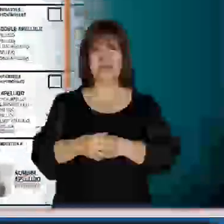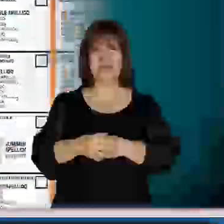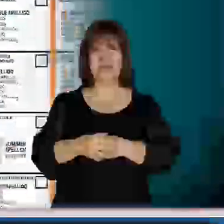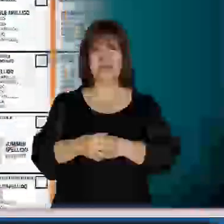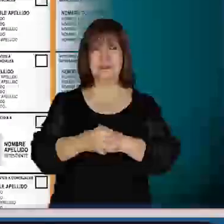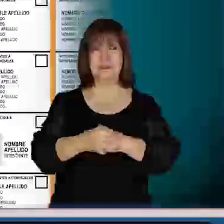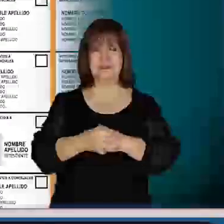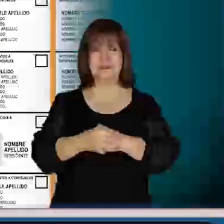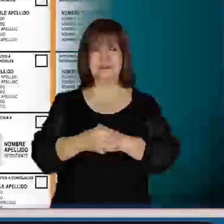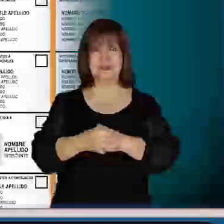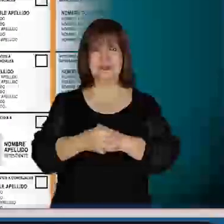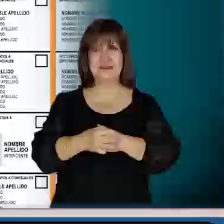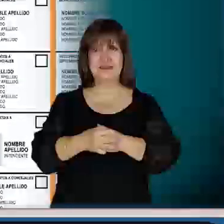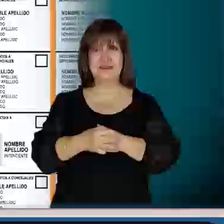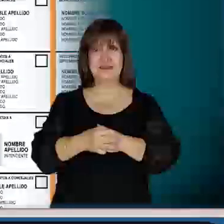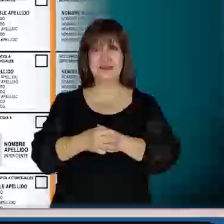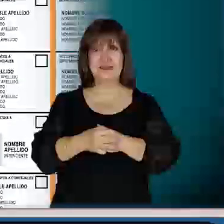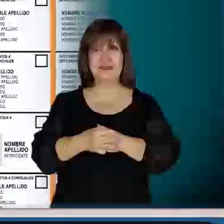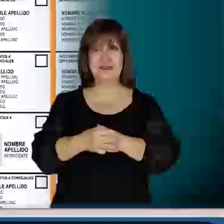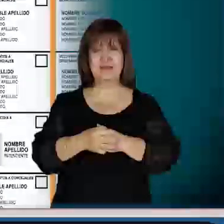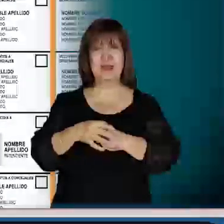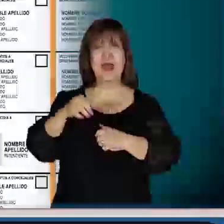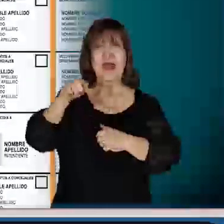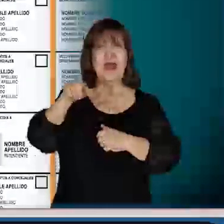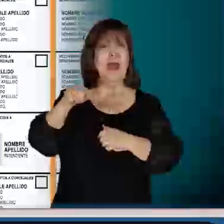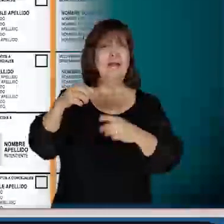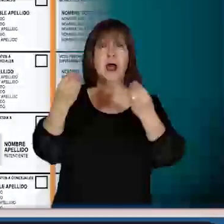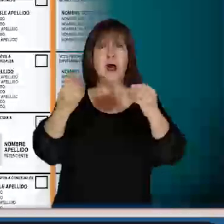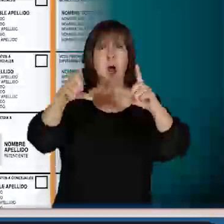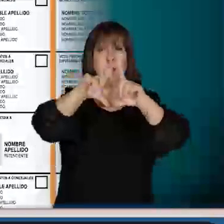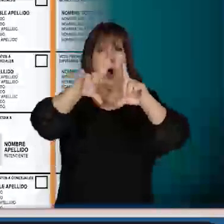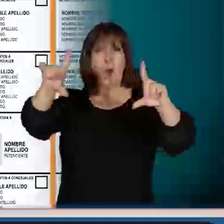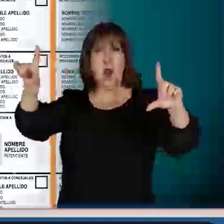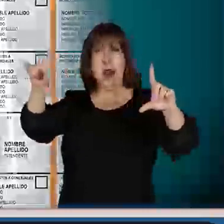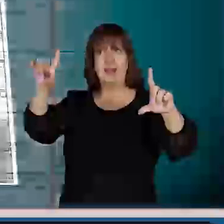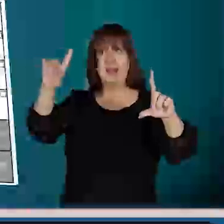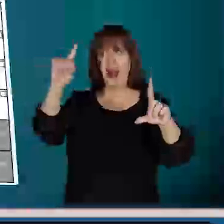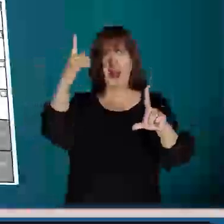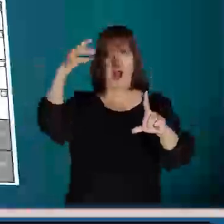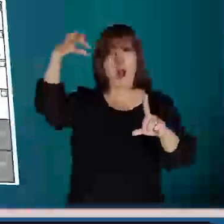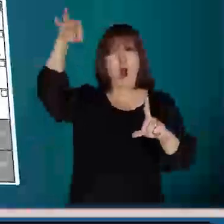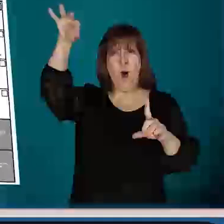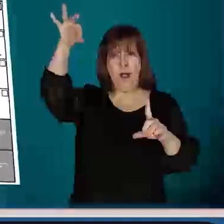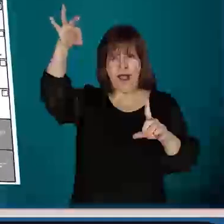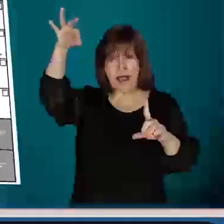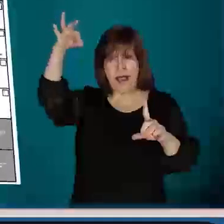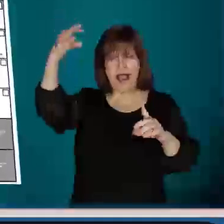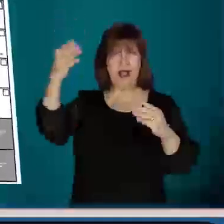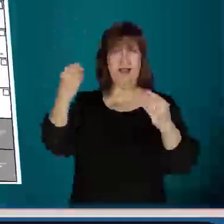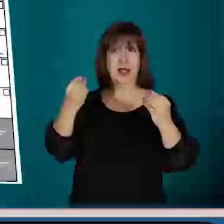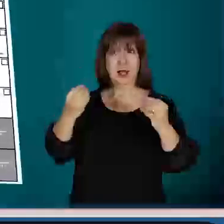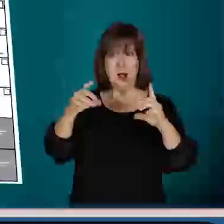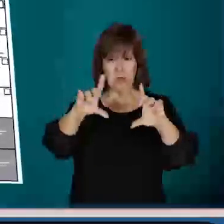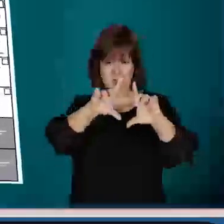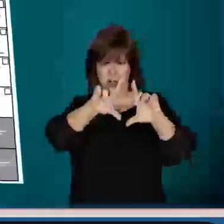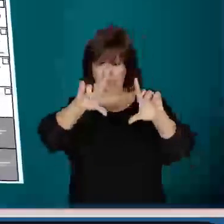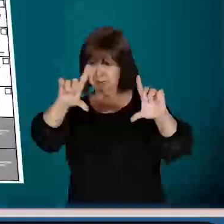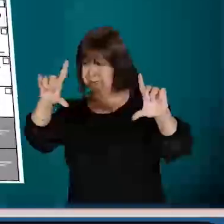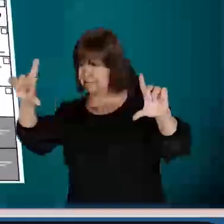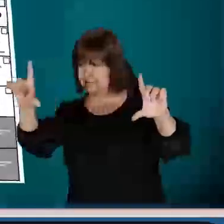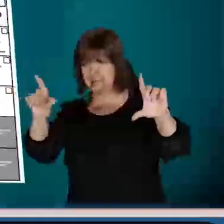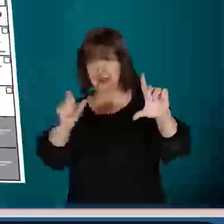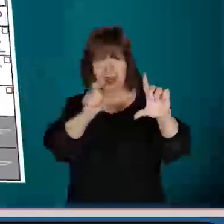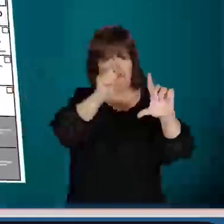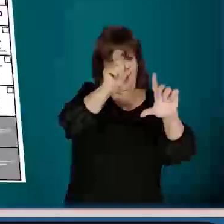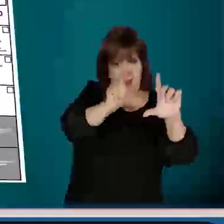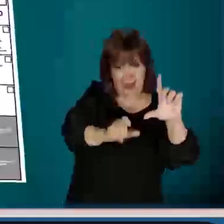recuadro para marcar a quién elegís. Esta elección se hace con boleta única, la cual está distribuida o armada